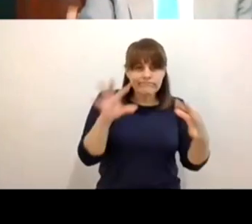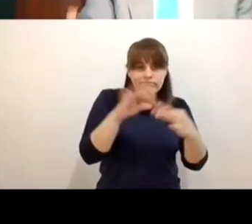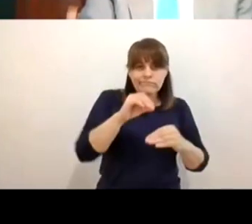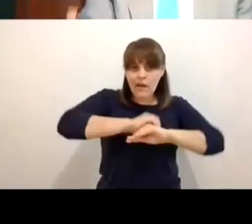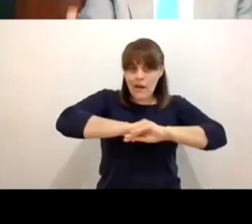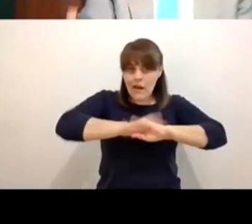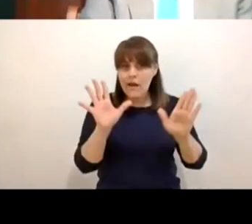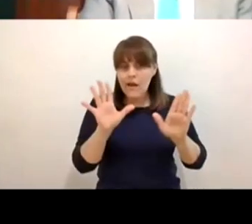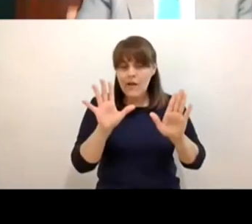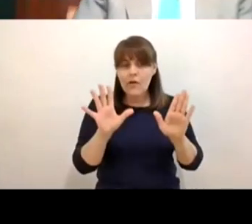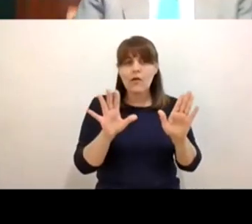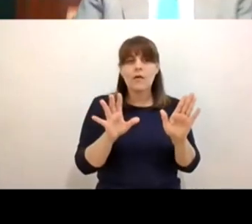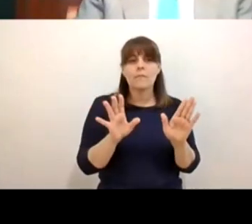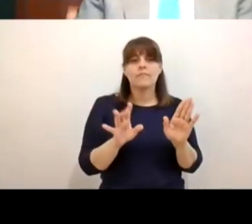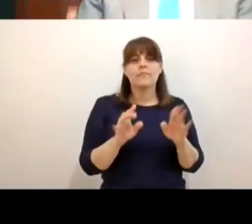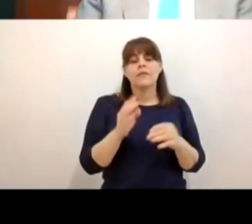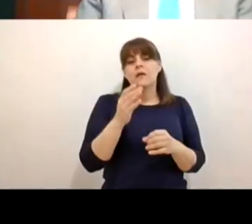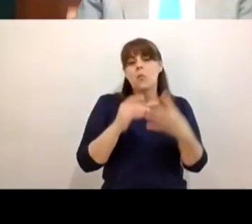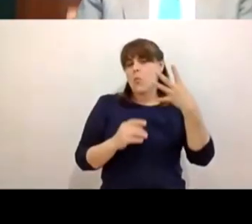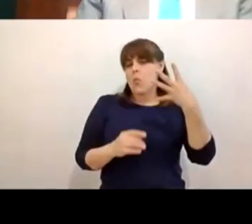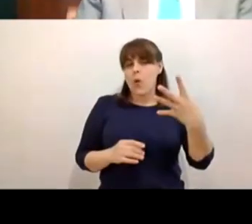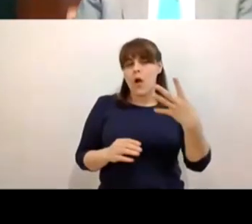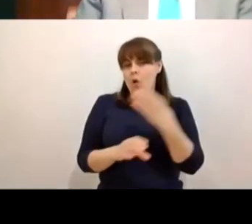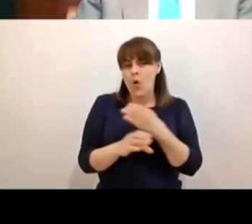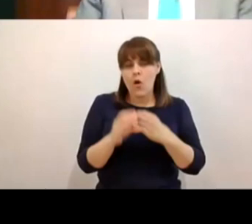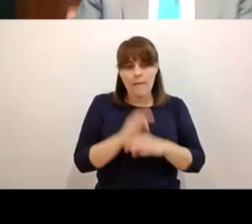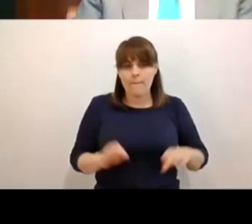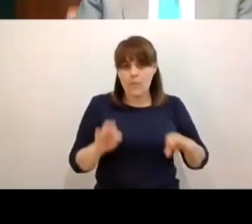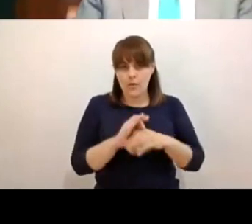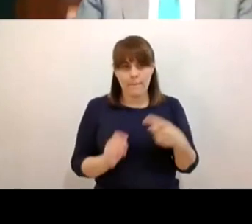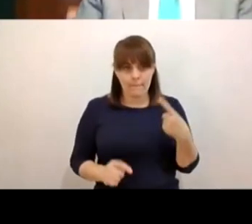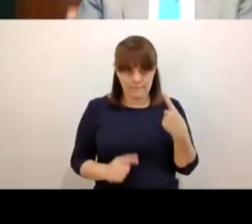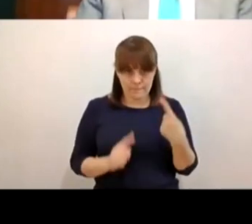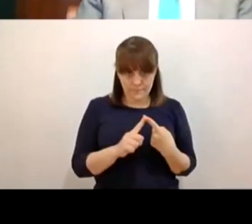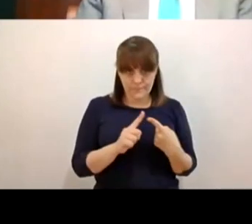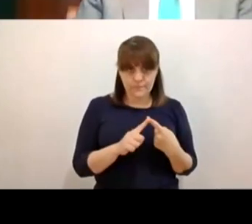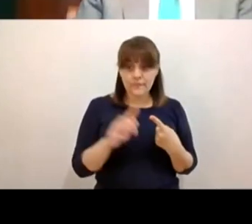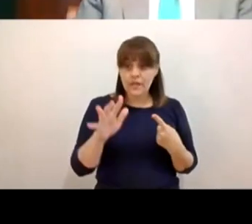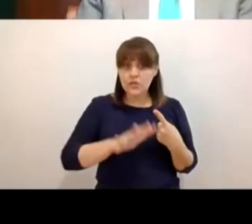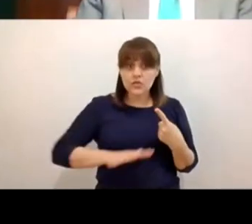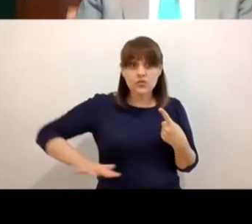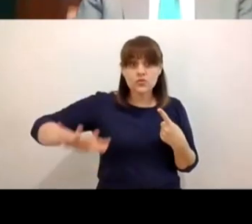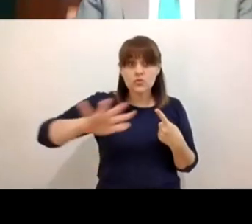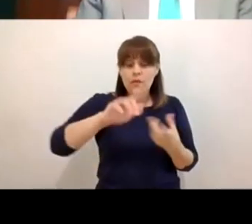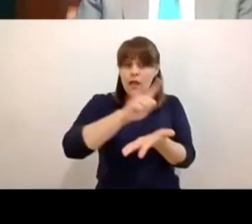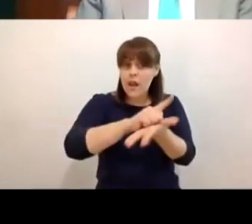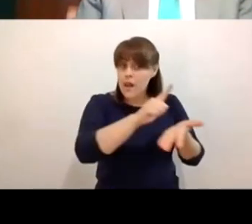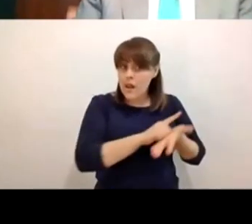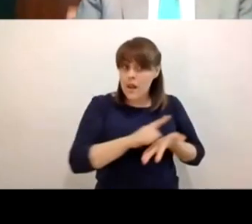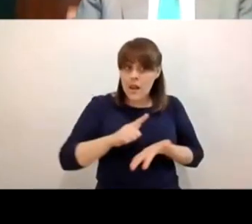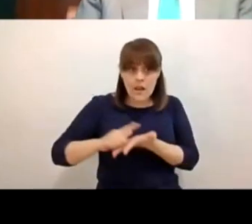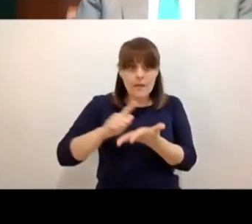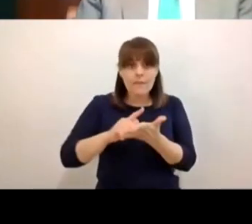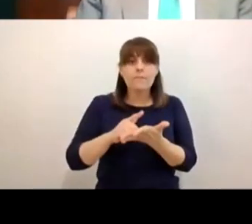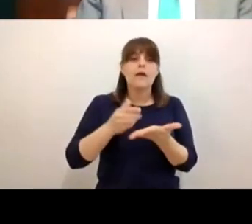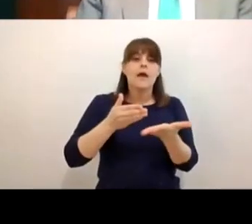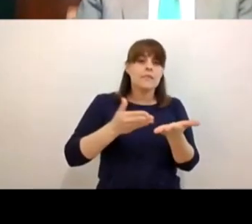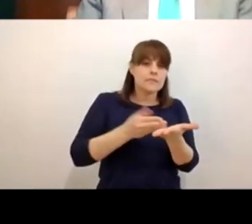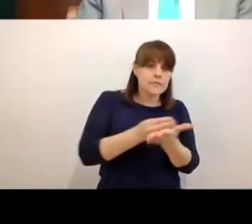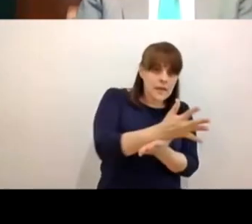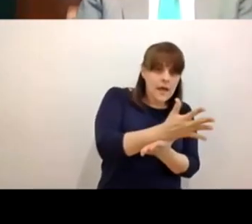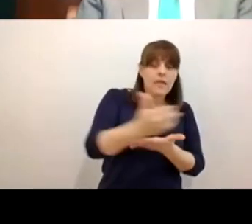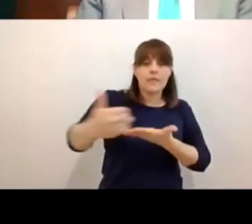de cara a esta nueva normalidad uno el tema de los espacios o la higiene y ahí tendrá que ver entrada salida